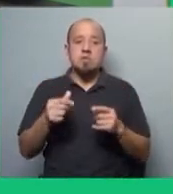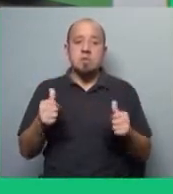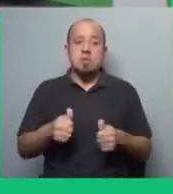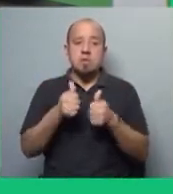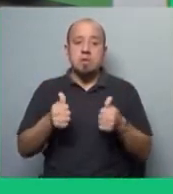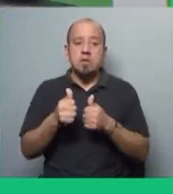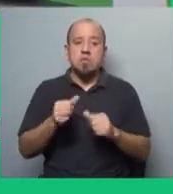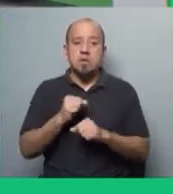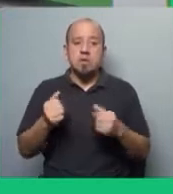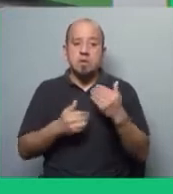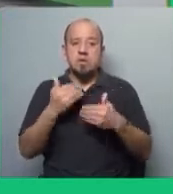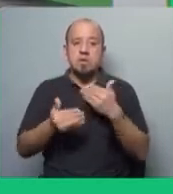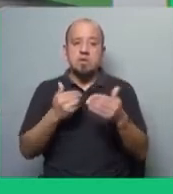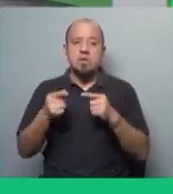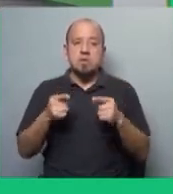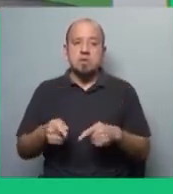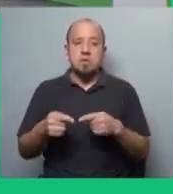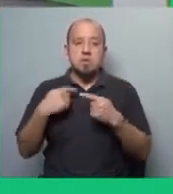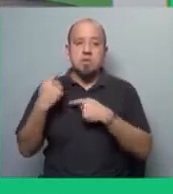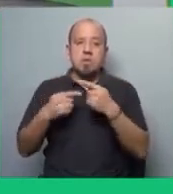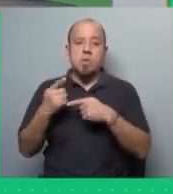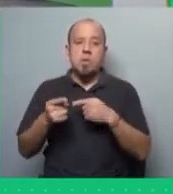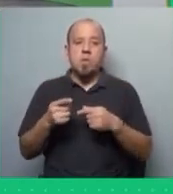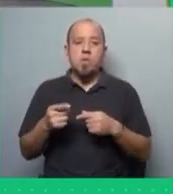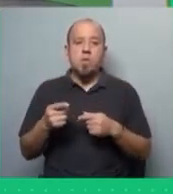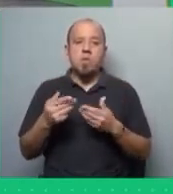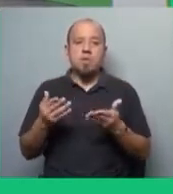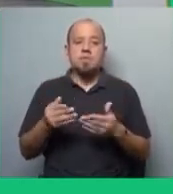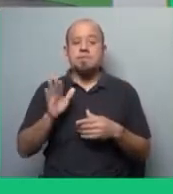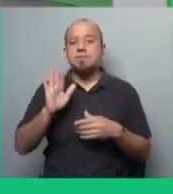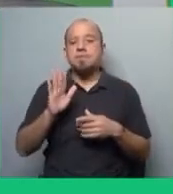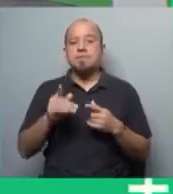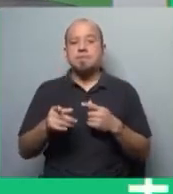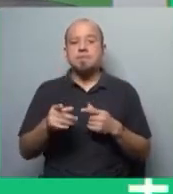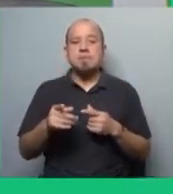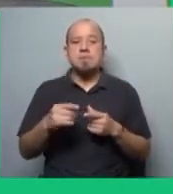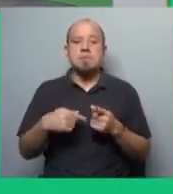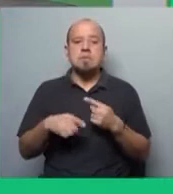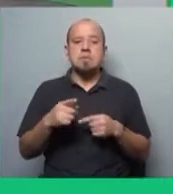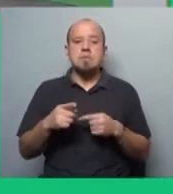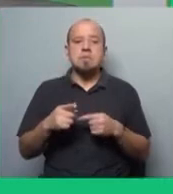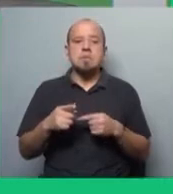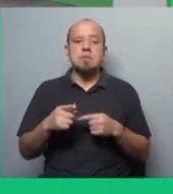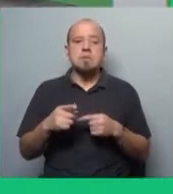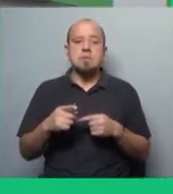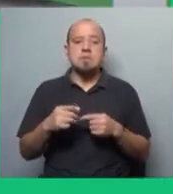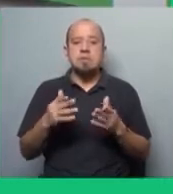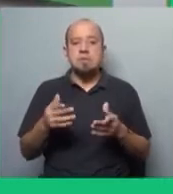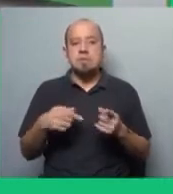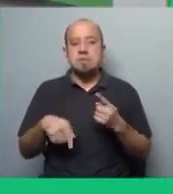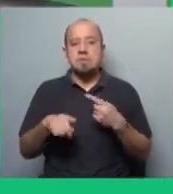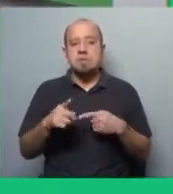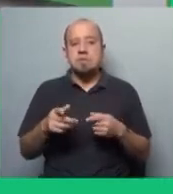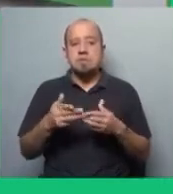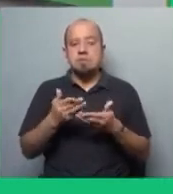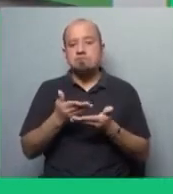desarrollarse. Y esa herencia colonial, digamos, deuda de dependencia y de ataque y de subjugamiento